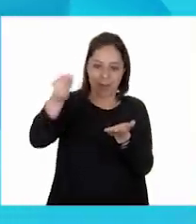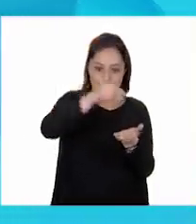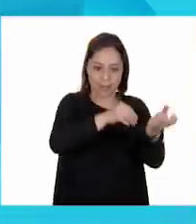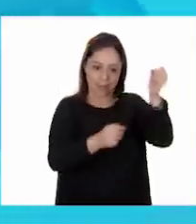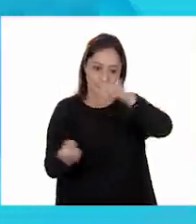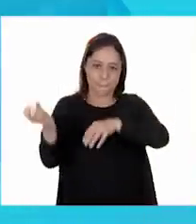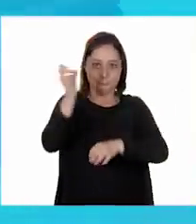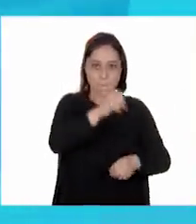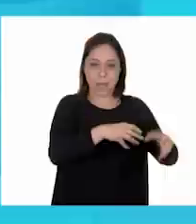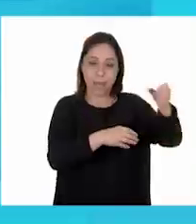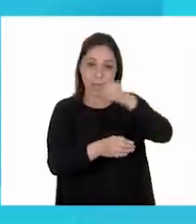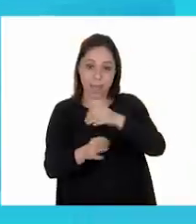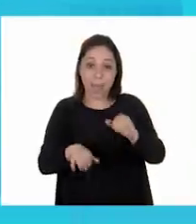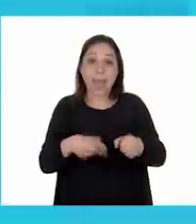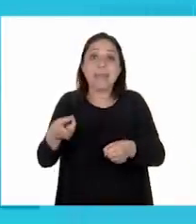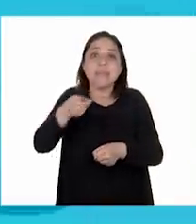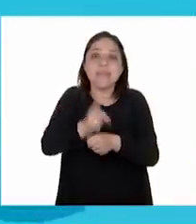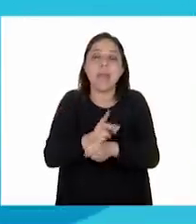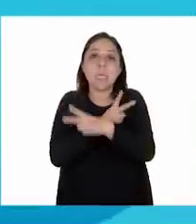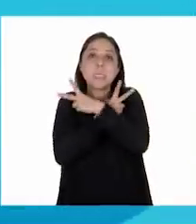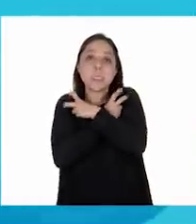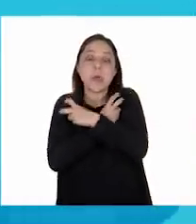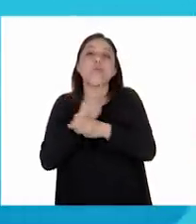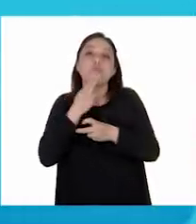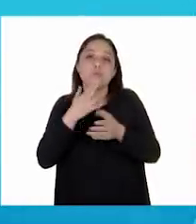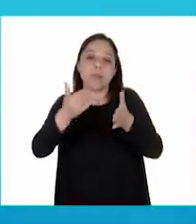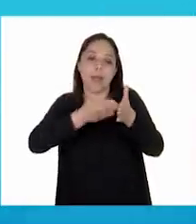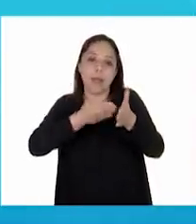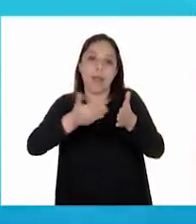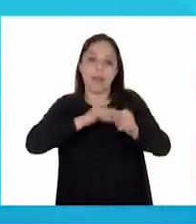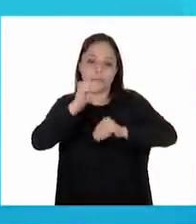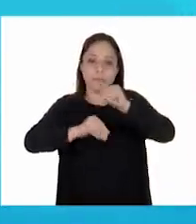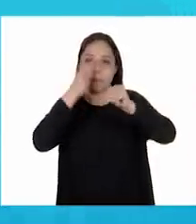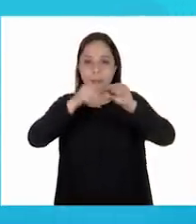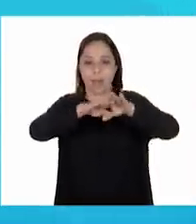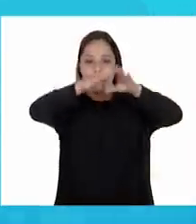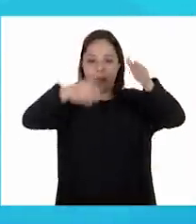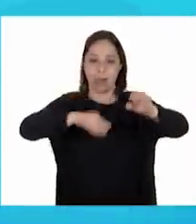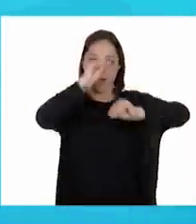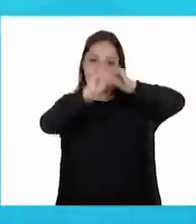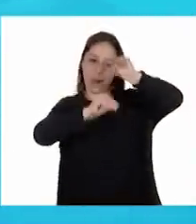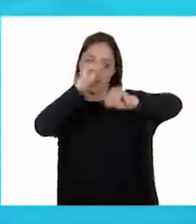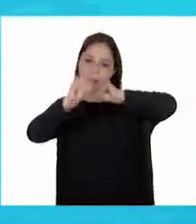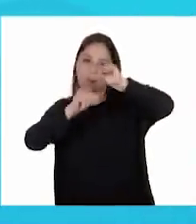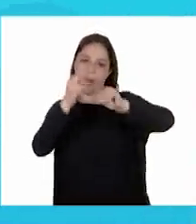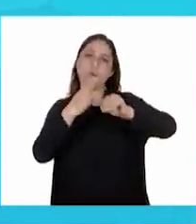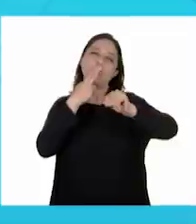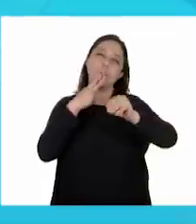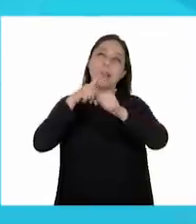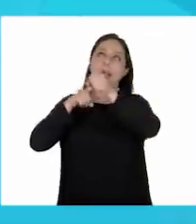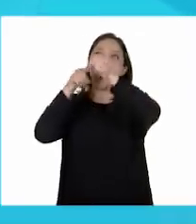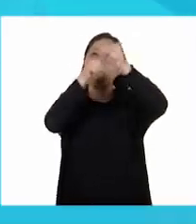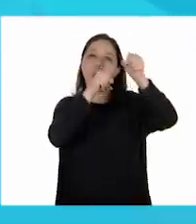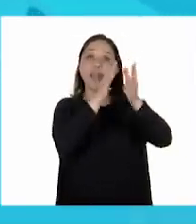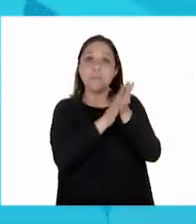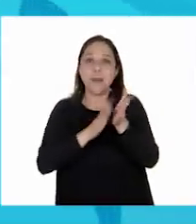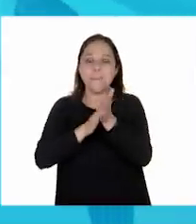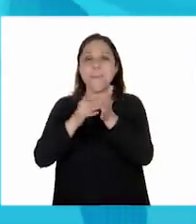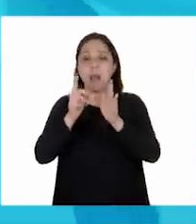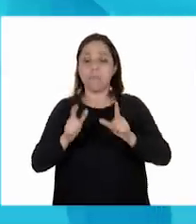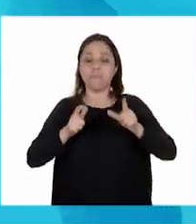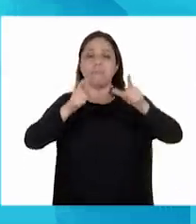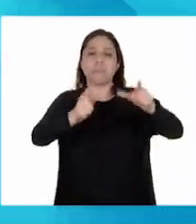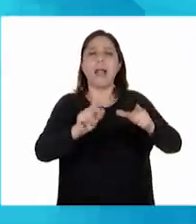pan para ponerlo en altares. Se decoran con flores y papeles de colores para recordar a las personas que ya